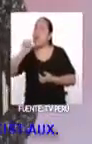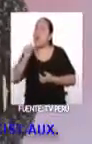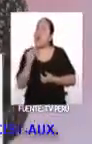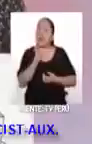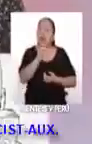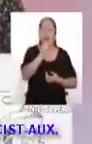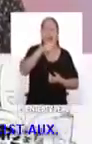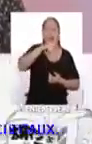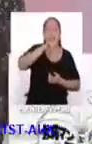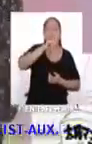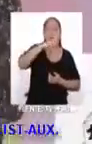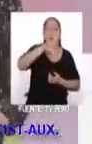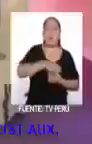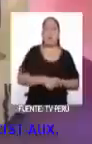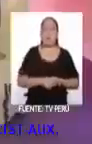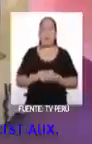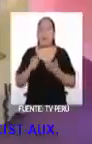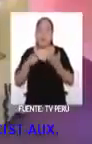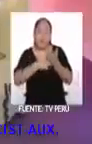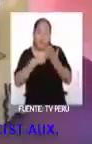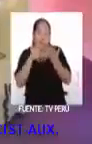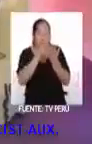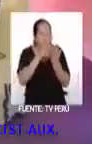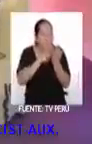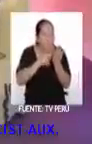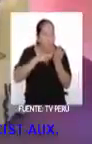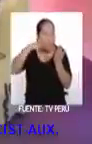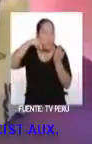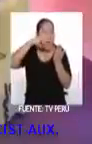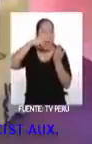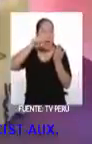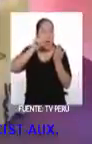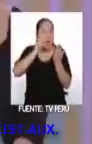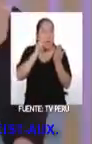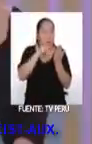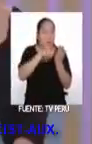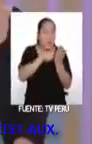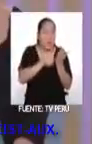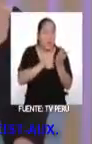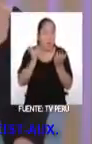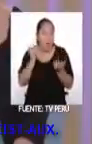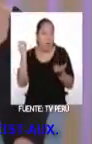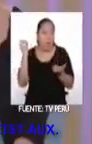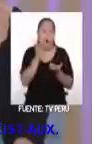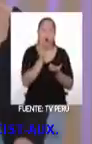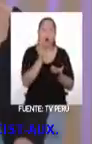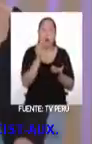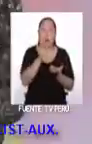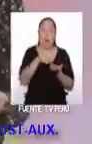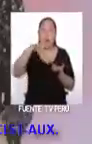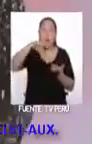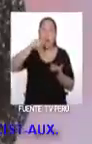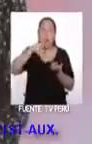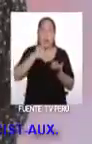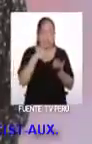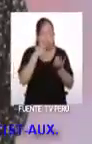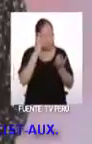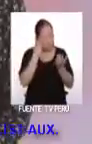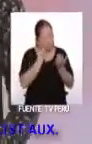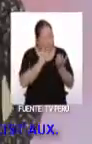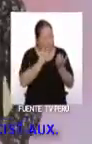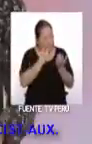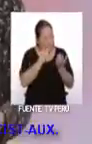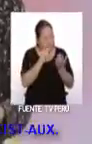en realidad yo recibí mi primer manga a los cuatro años. Y uno de Pokémon Adventure. Estaba todo en japonés y estaba como que súper así confundido.